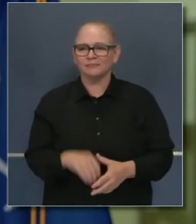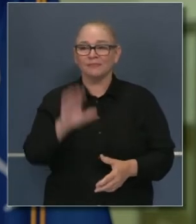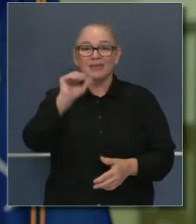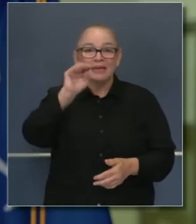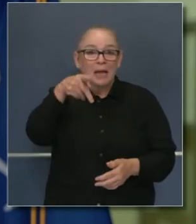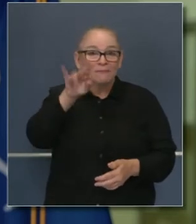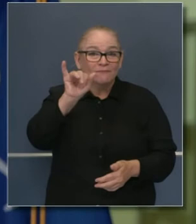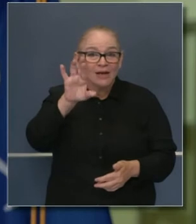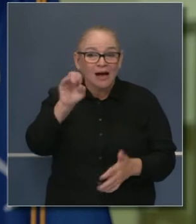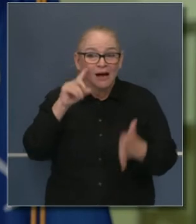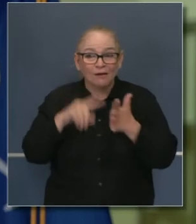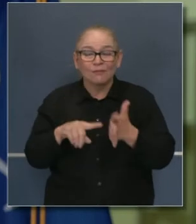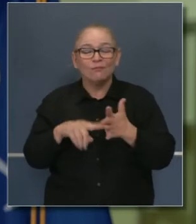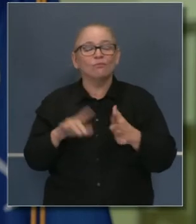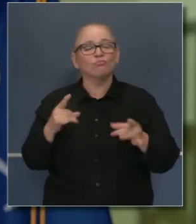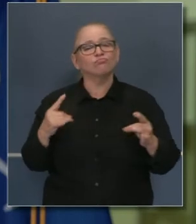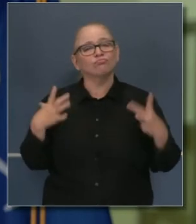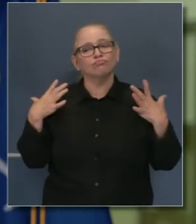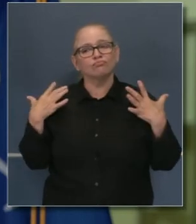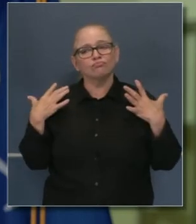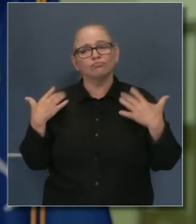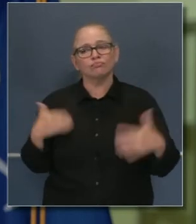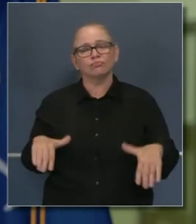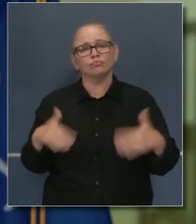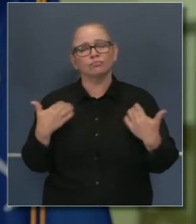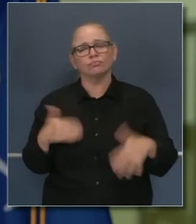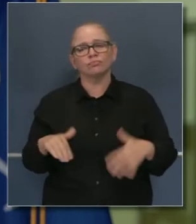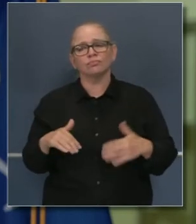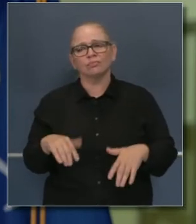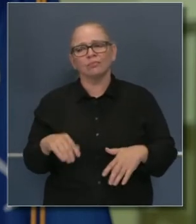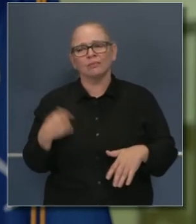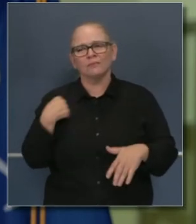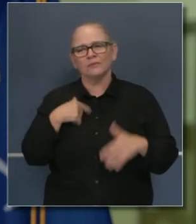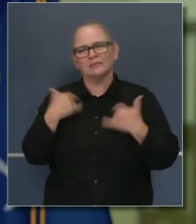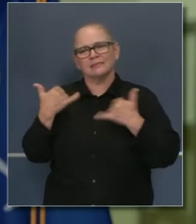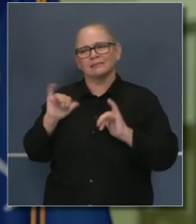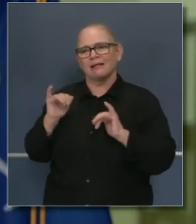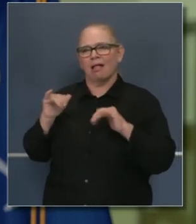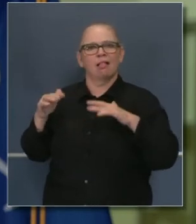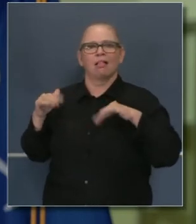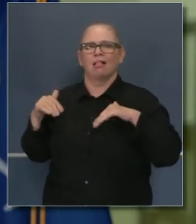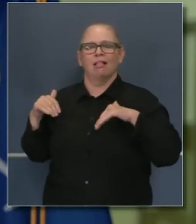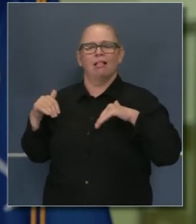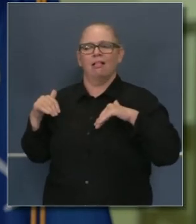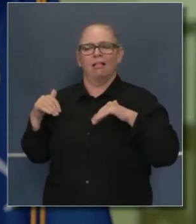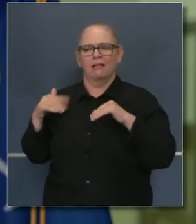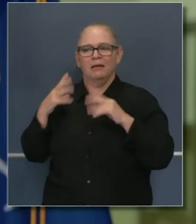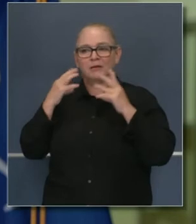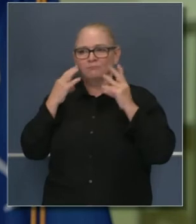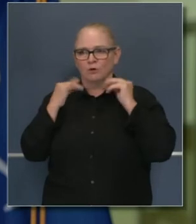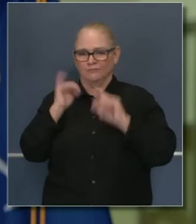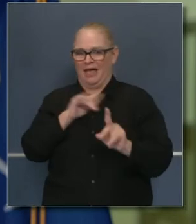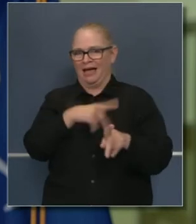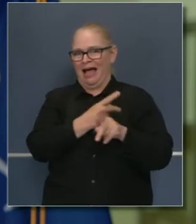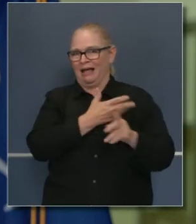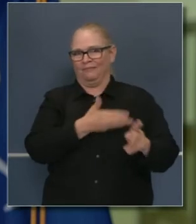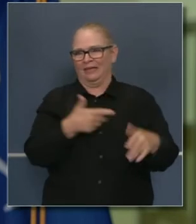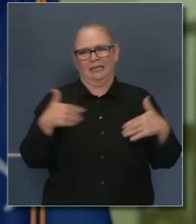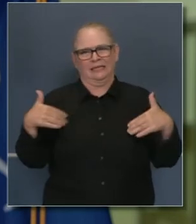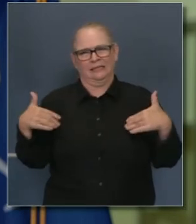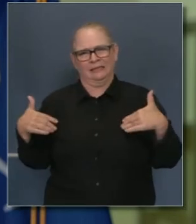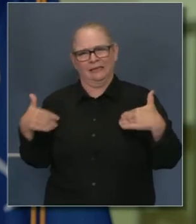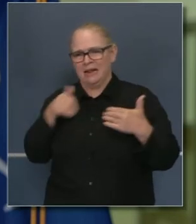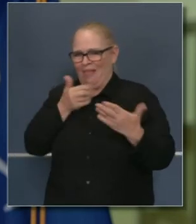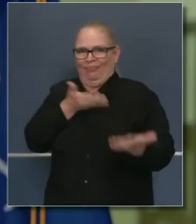también el incendio Camp, los costos han sido tan increíbles, nunca hemos visto nada como eso,